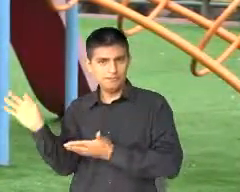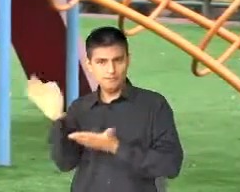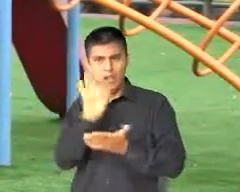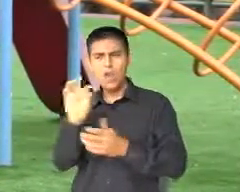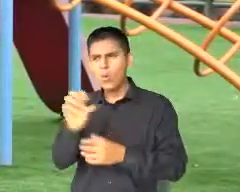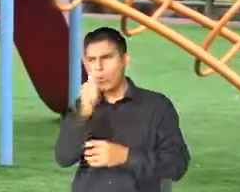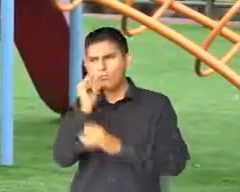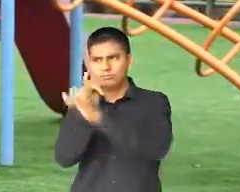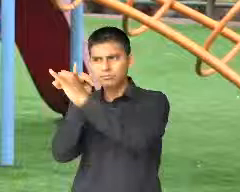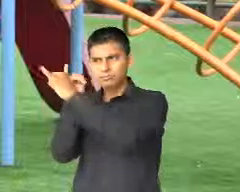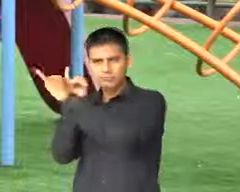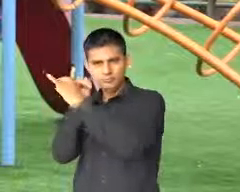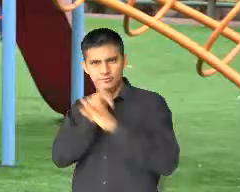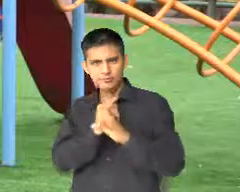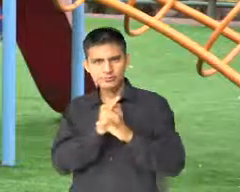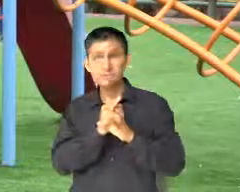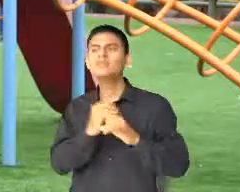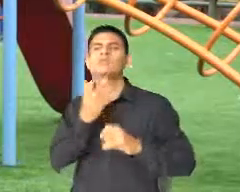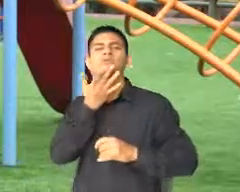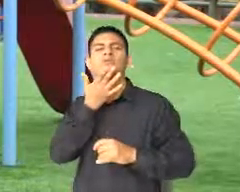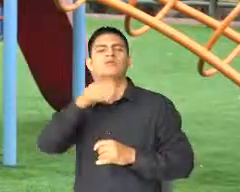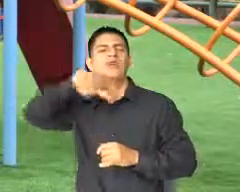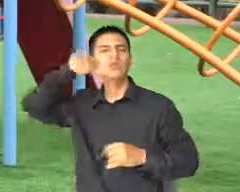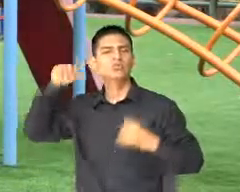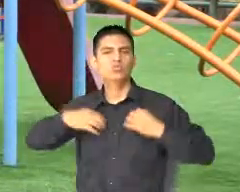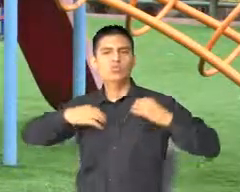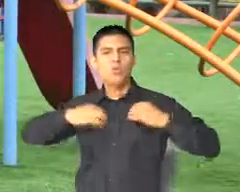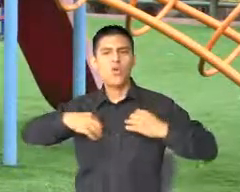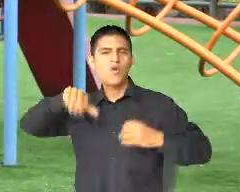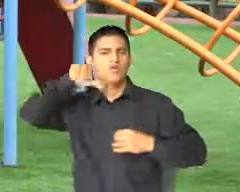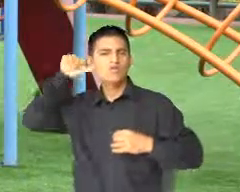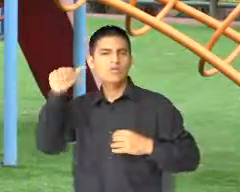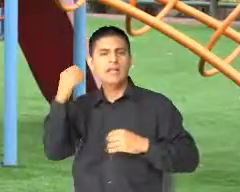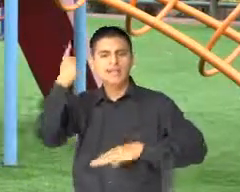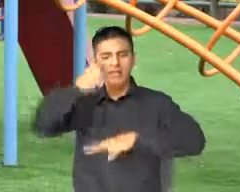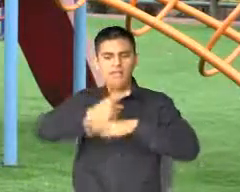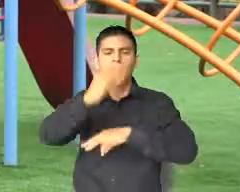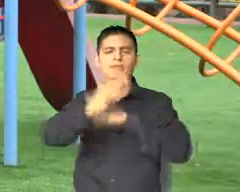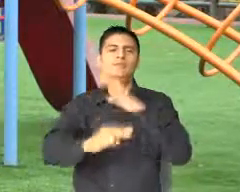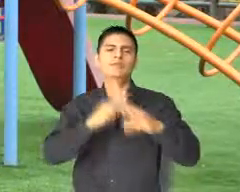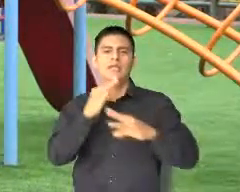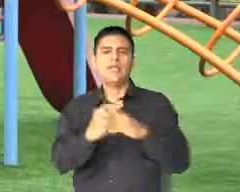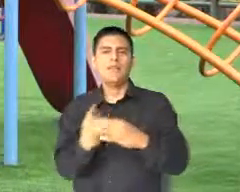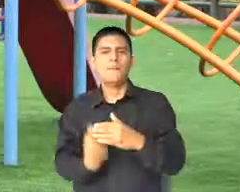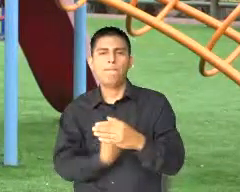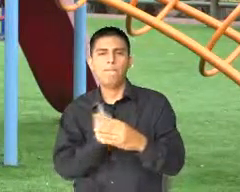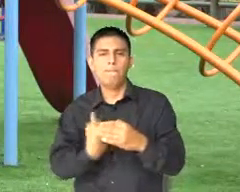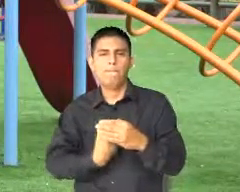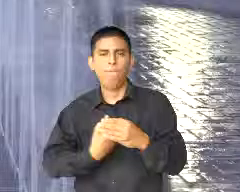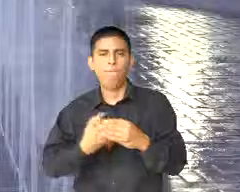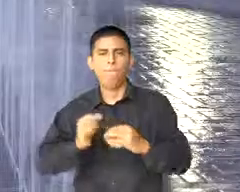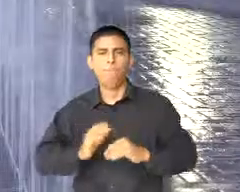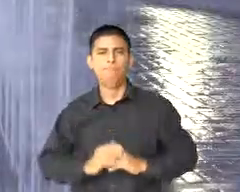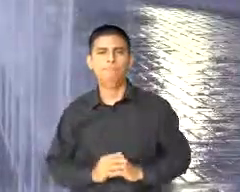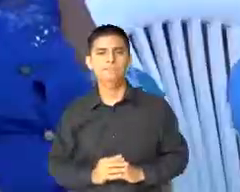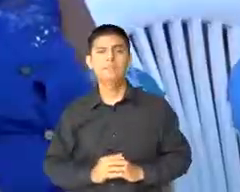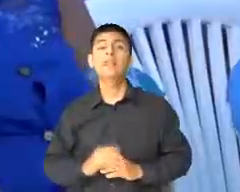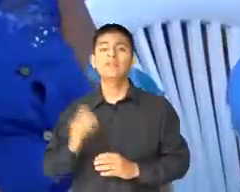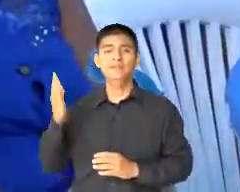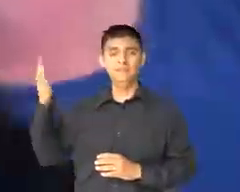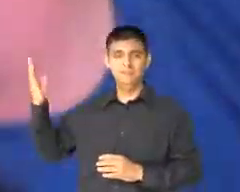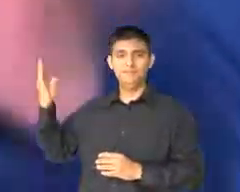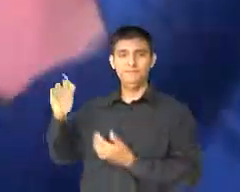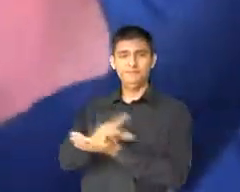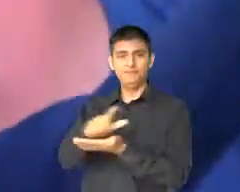Acción Social y otras entidades se vistieron de azul para celebrar el Día Mundial del Autismo. En el Parque